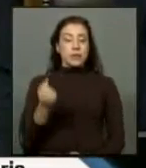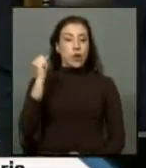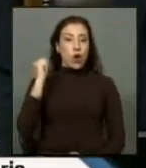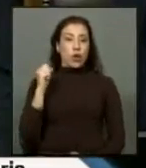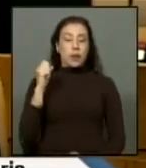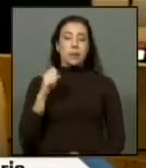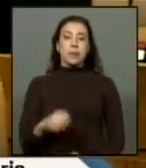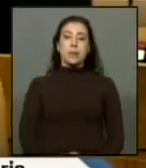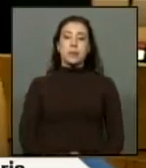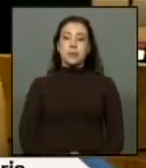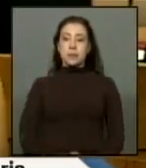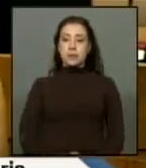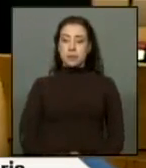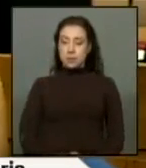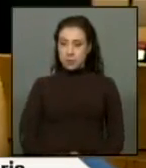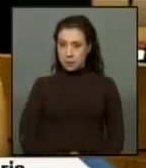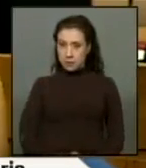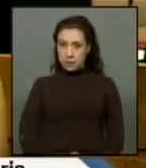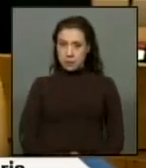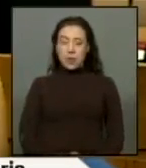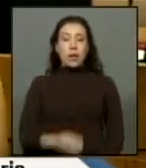palabra gracias presidente